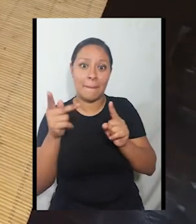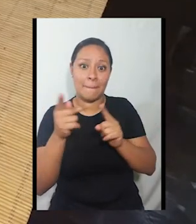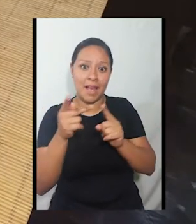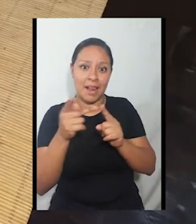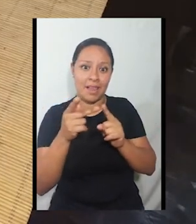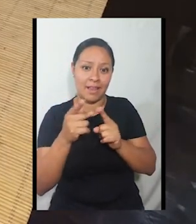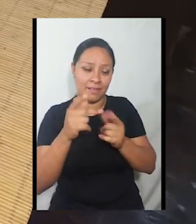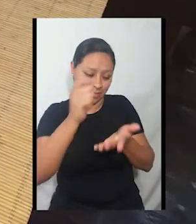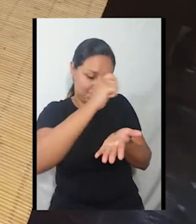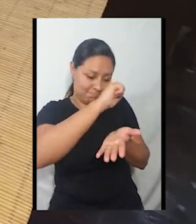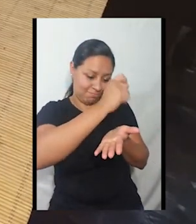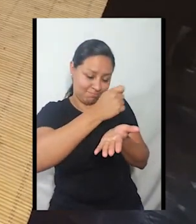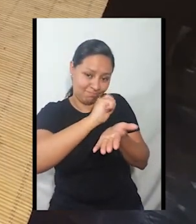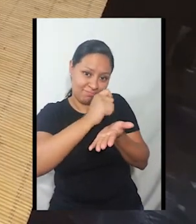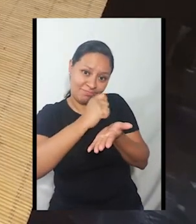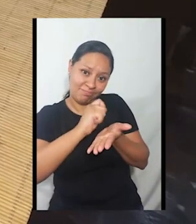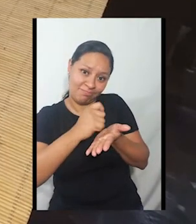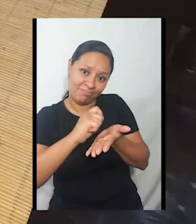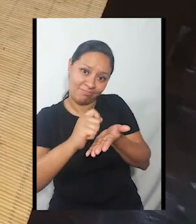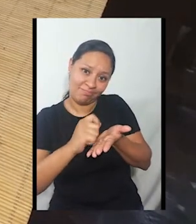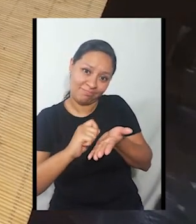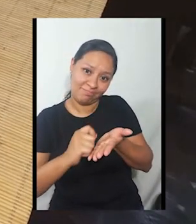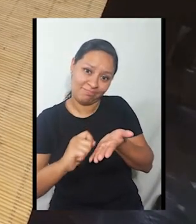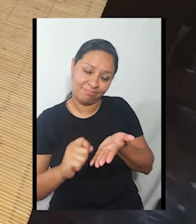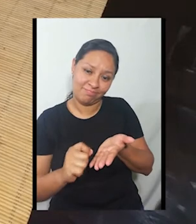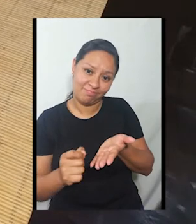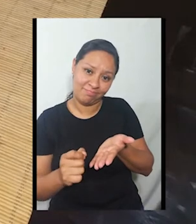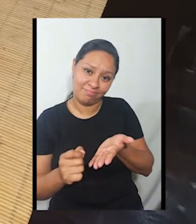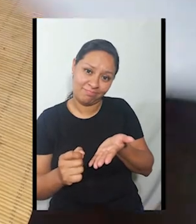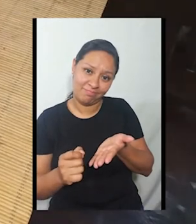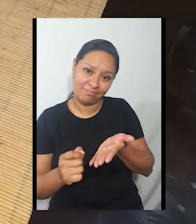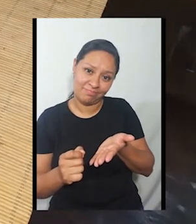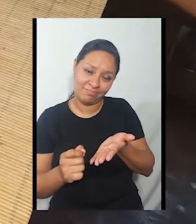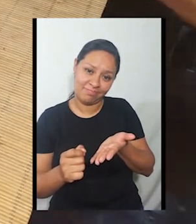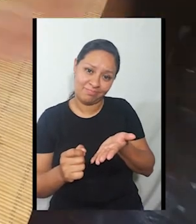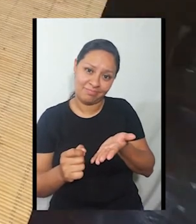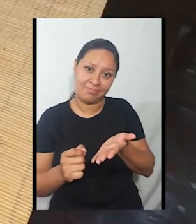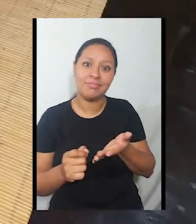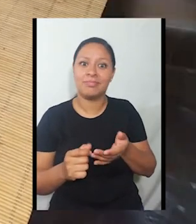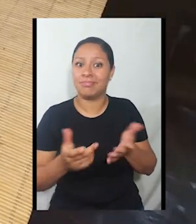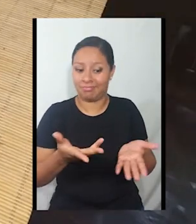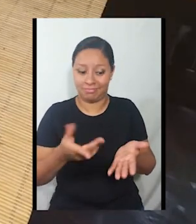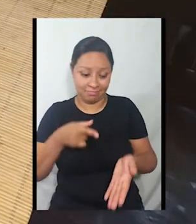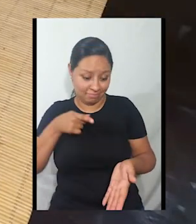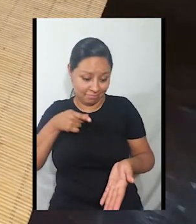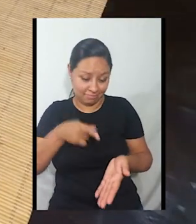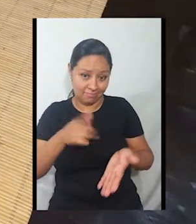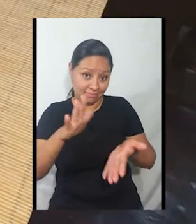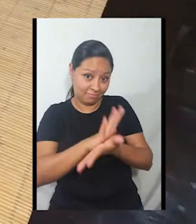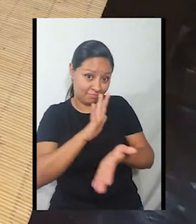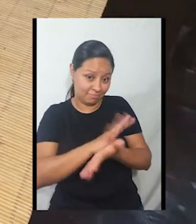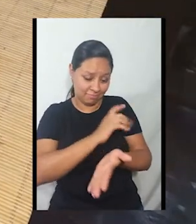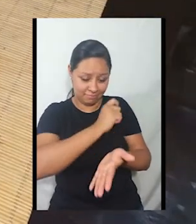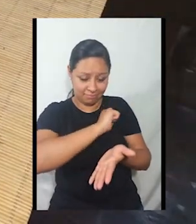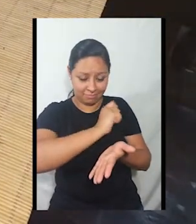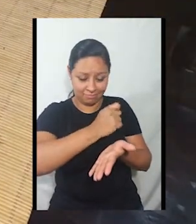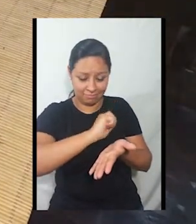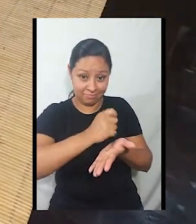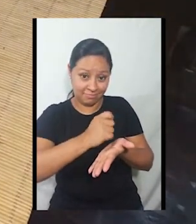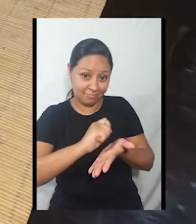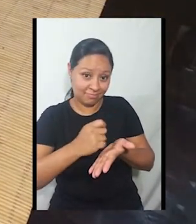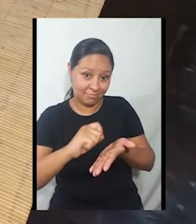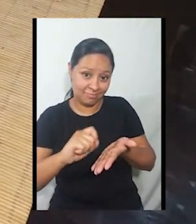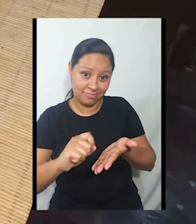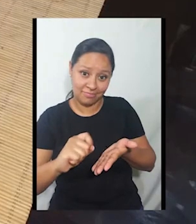Y escribiremos cada una de las partes de nuestra historia. Por ejemplo, yo aquí ya tengo listo un